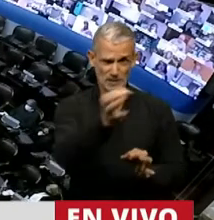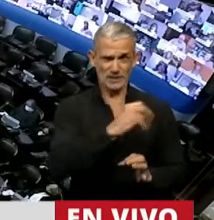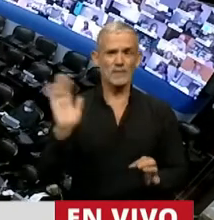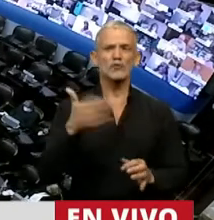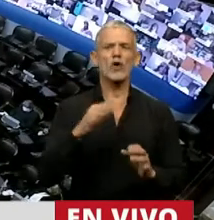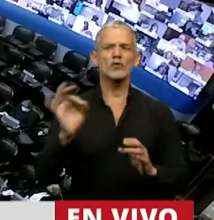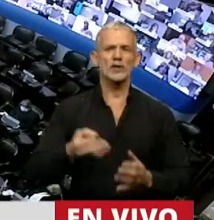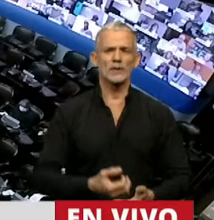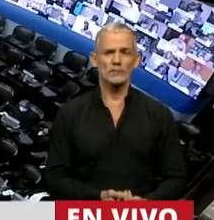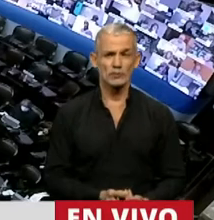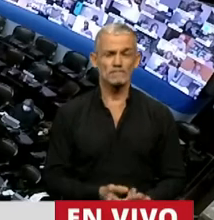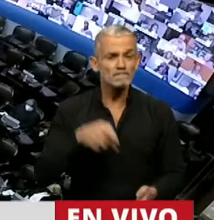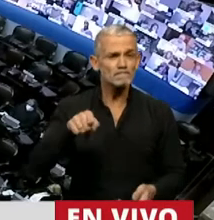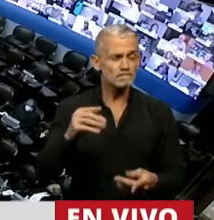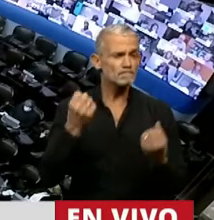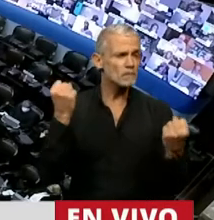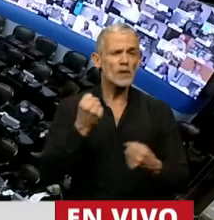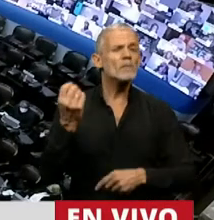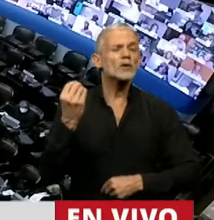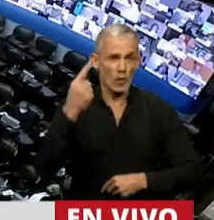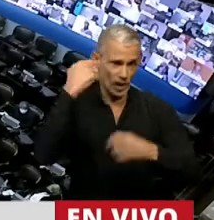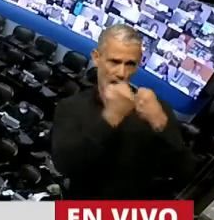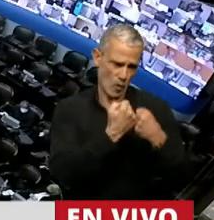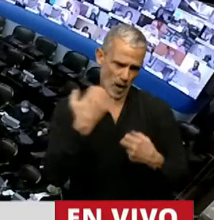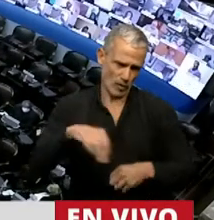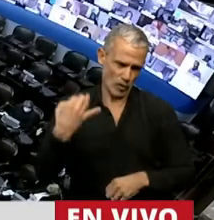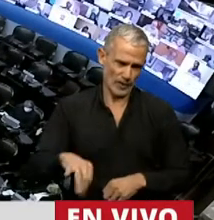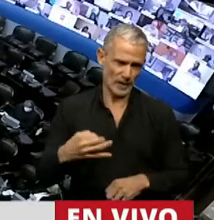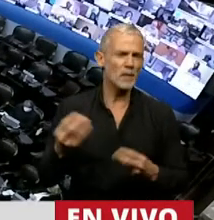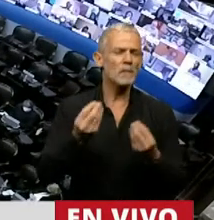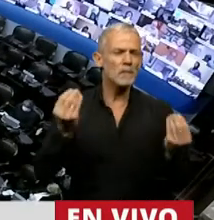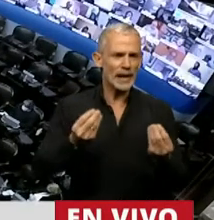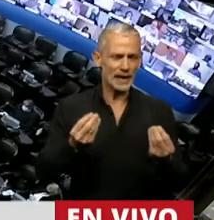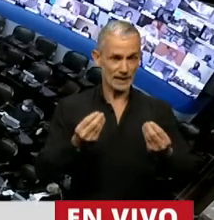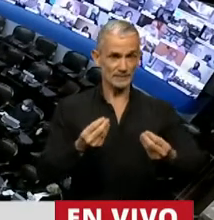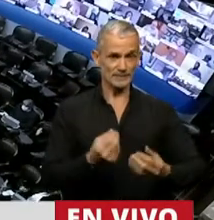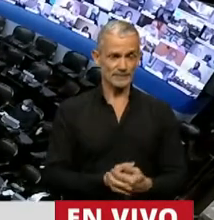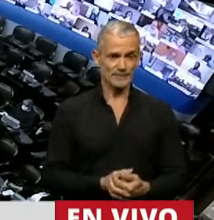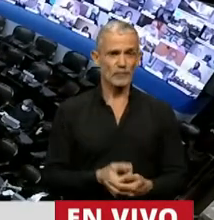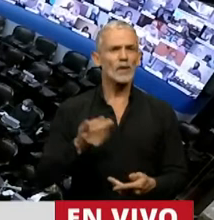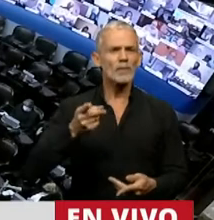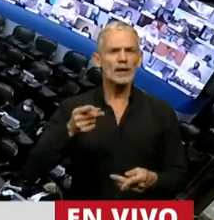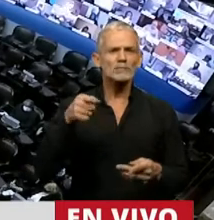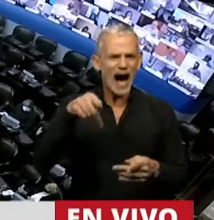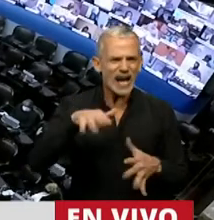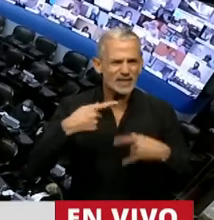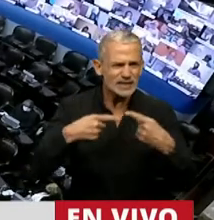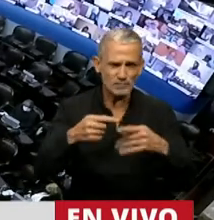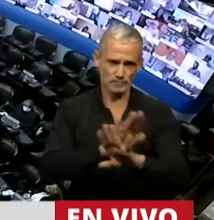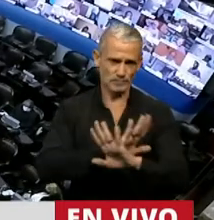Y en esto también nos tenemos que poner de acuerdo para que no ocurra más.